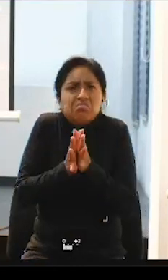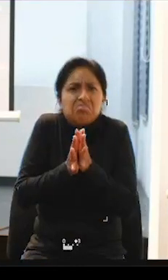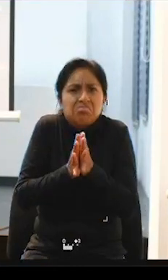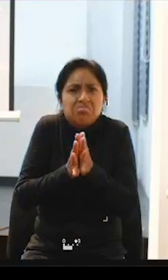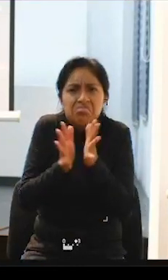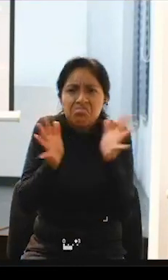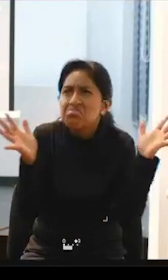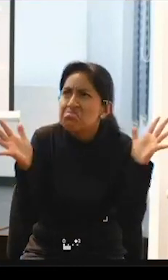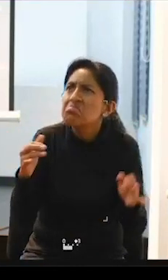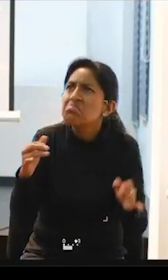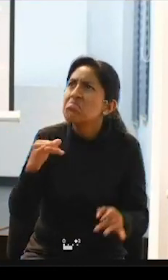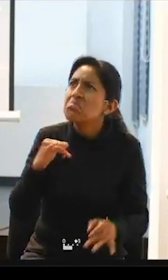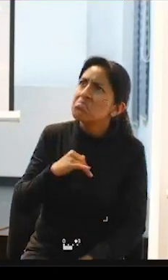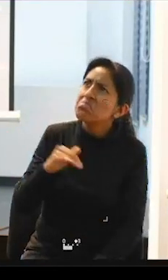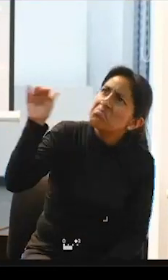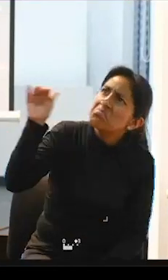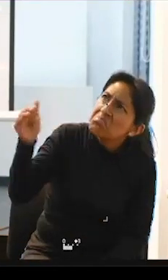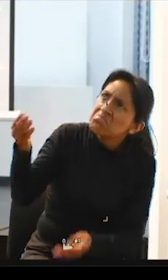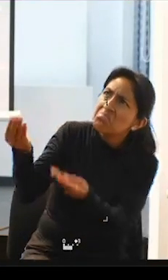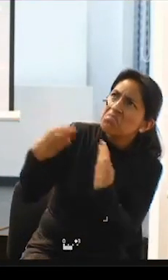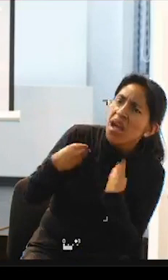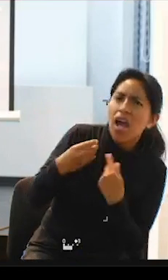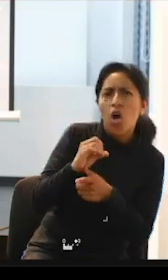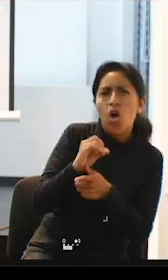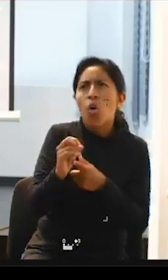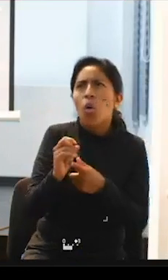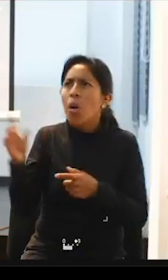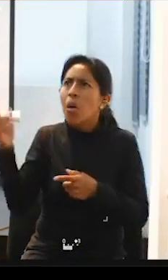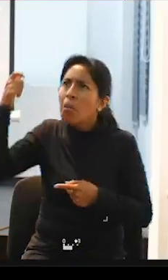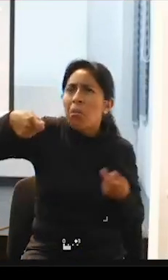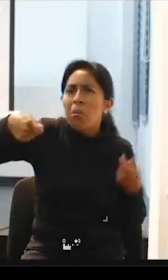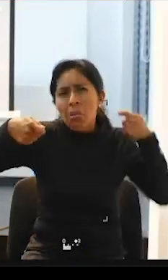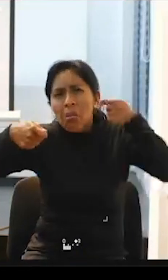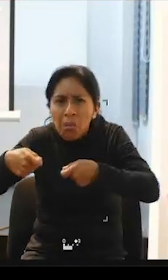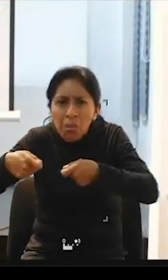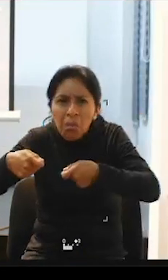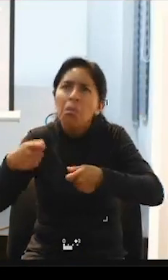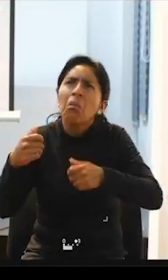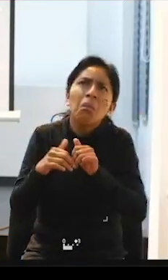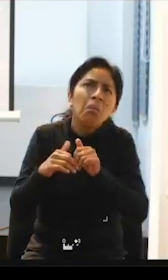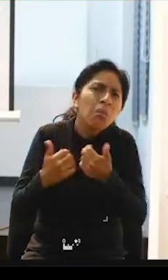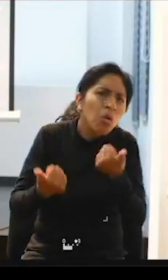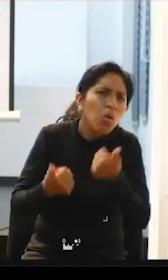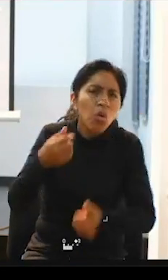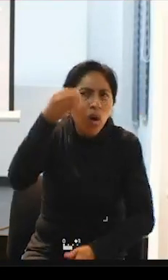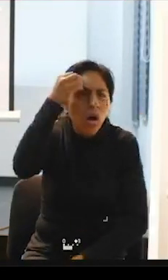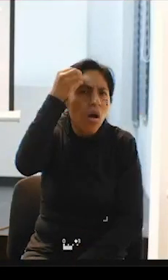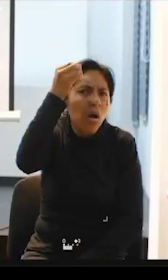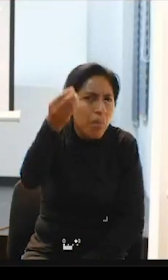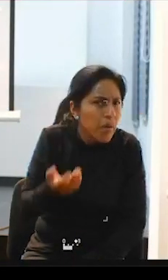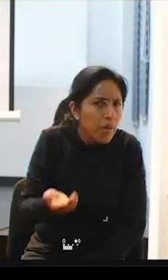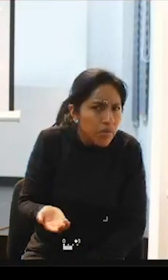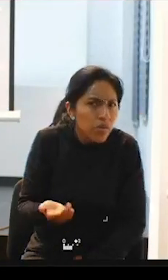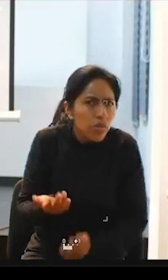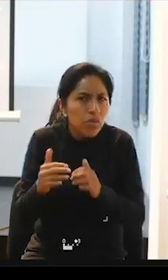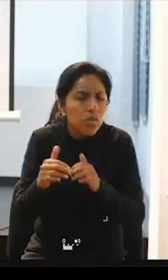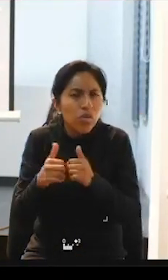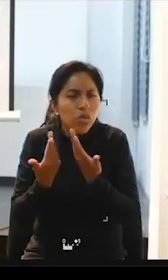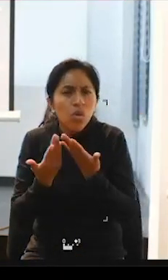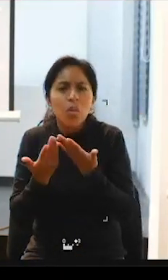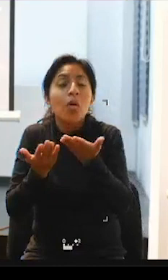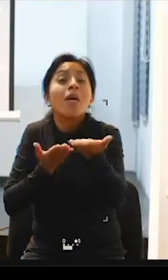que se accede? ¿es algo mixto? ¿cuál debería ser la perspectiva de este servicio